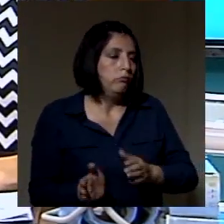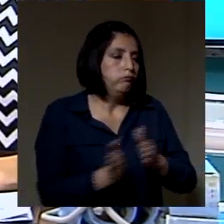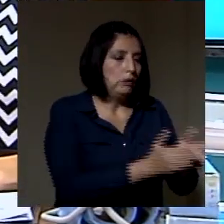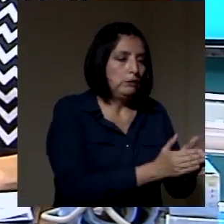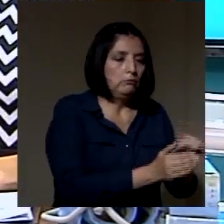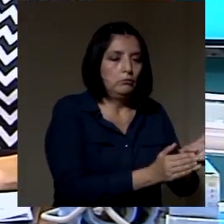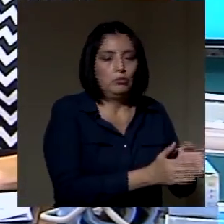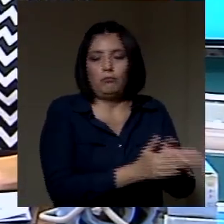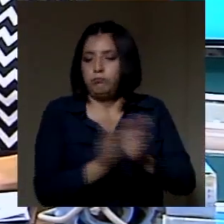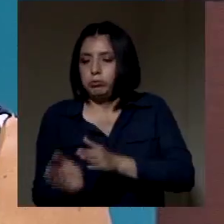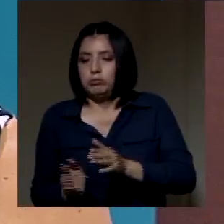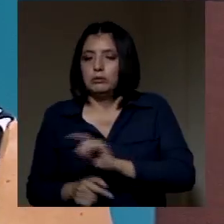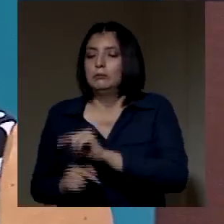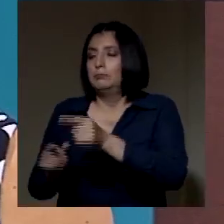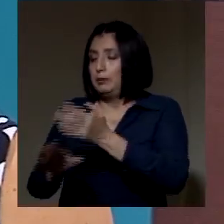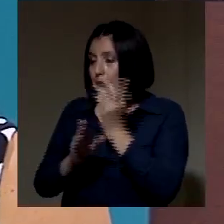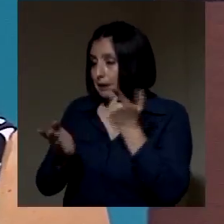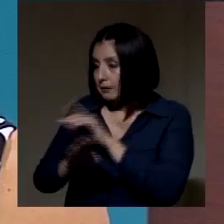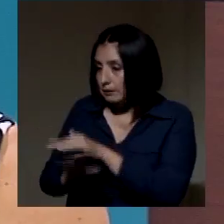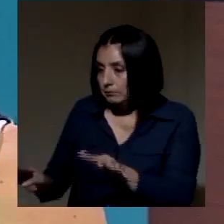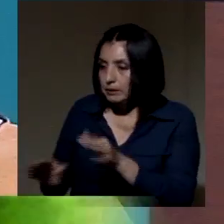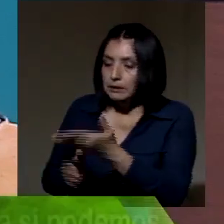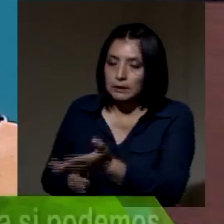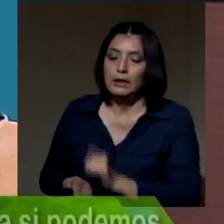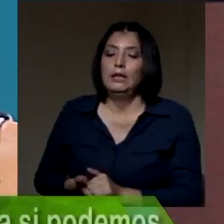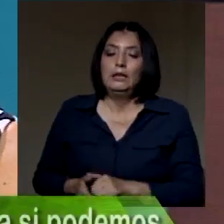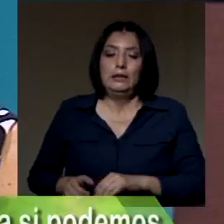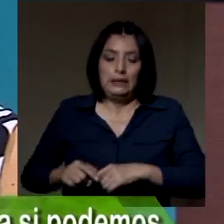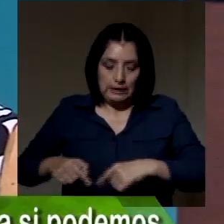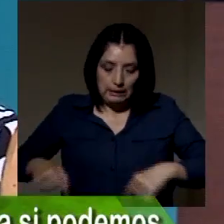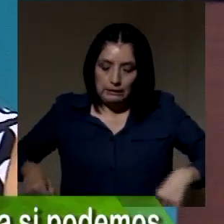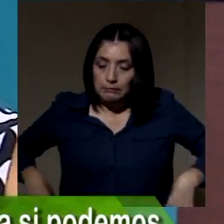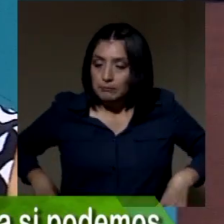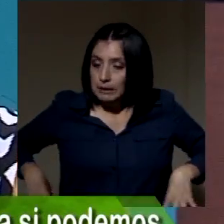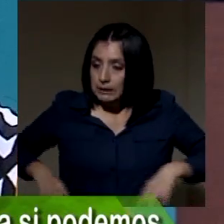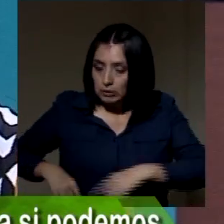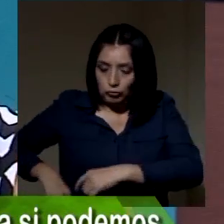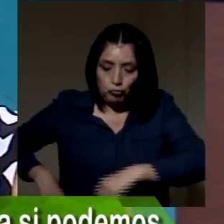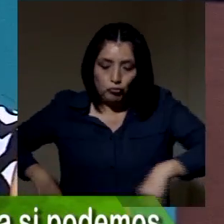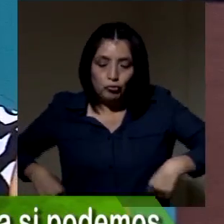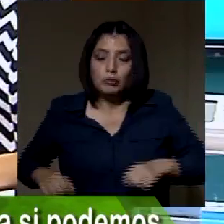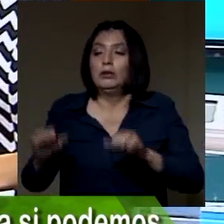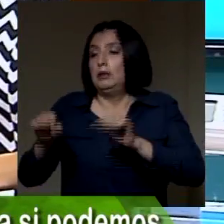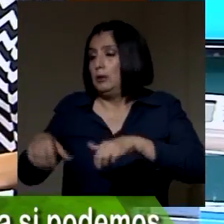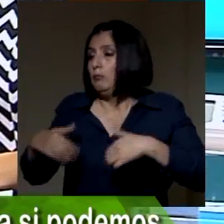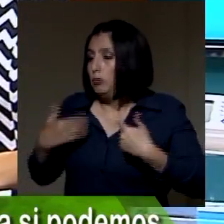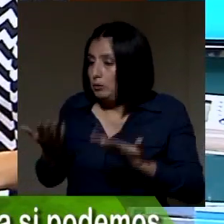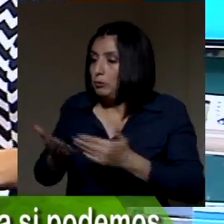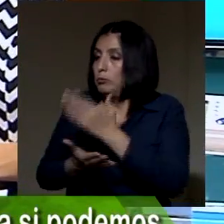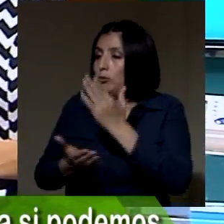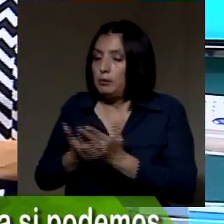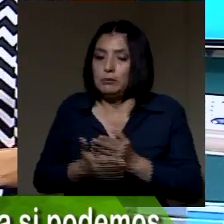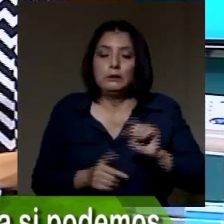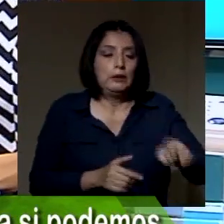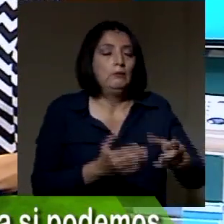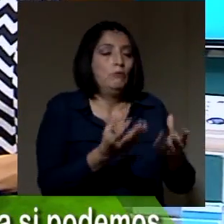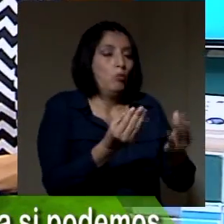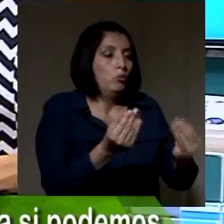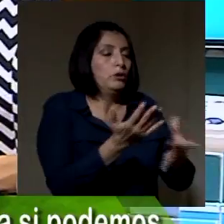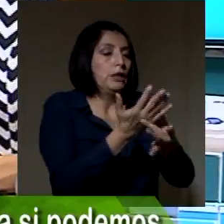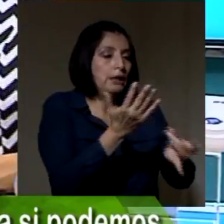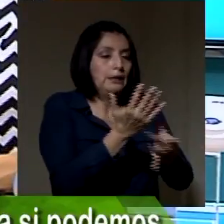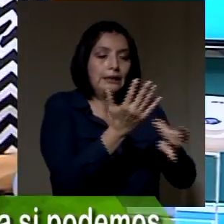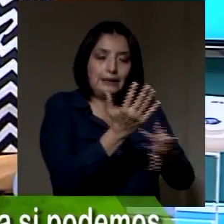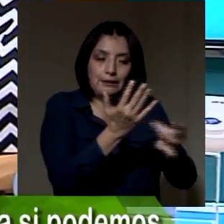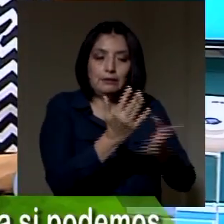ni el otro. Pero para concluir, entonces, la medición abdominal nos indica que podemos estar teniendo problemas de... Exceso de grasa